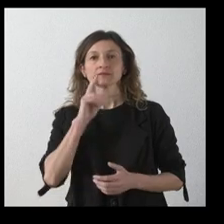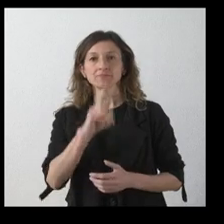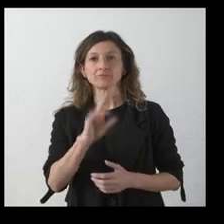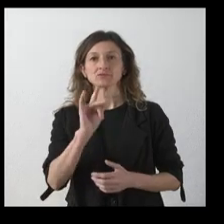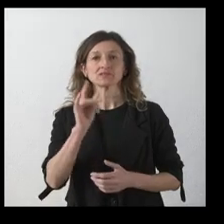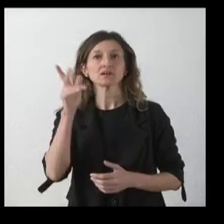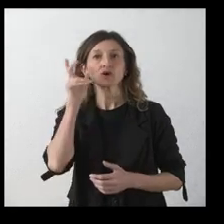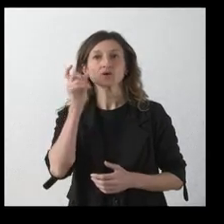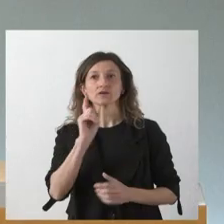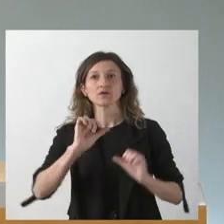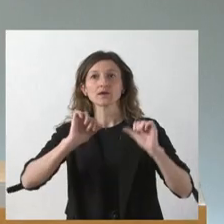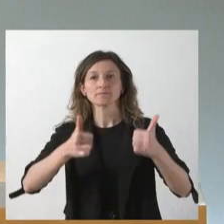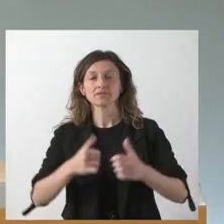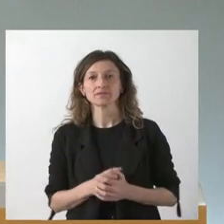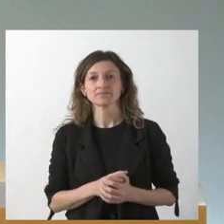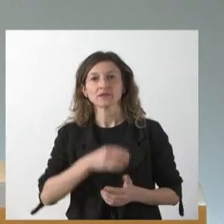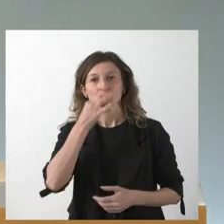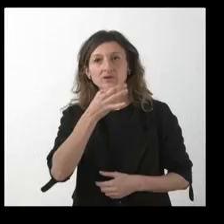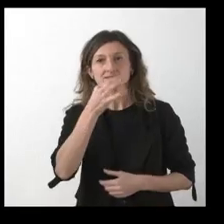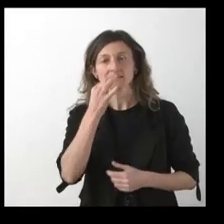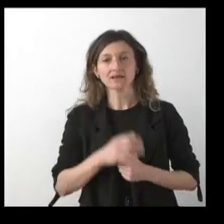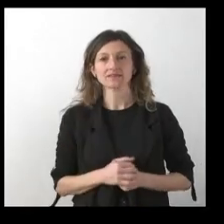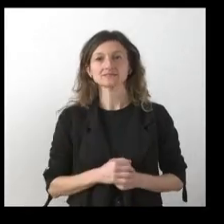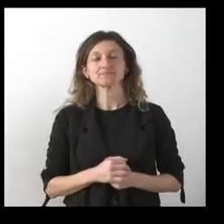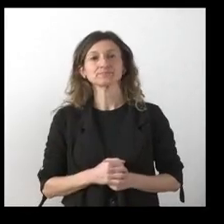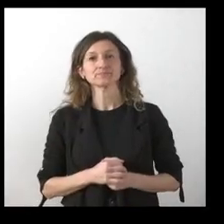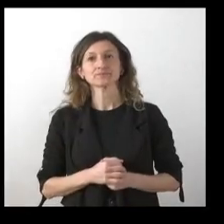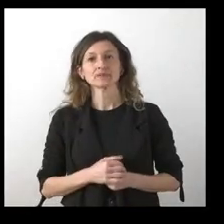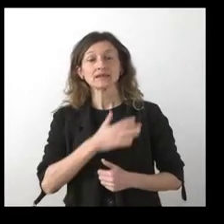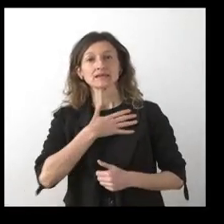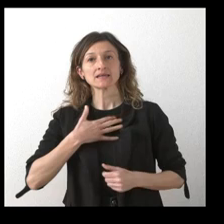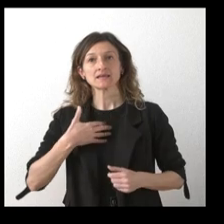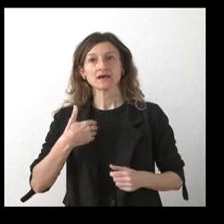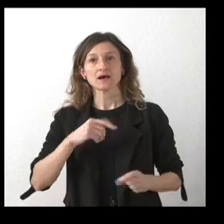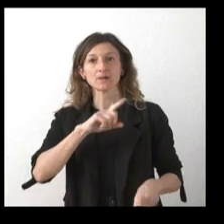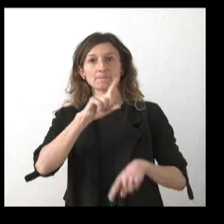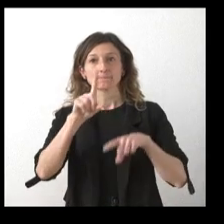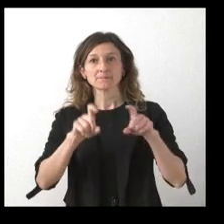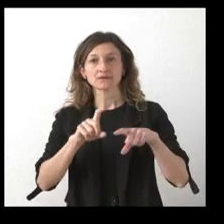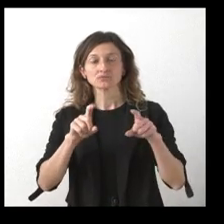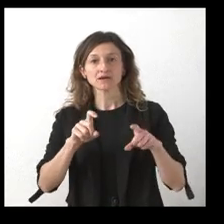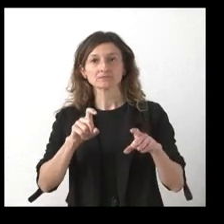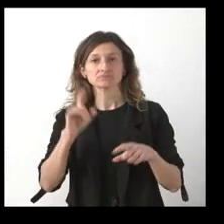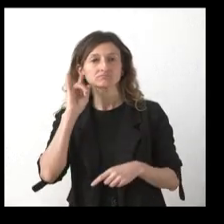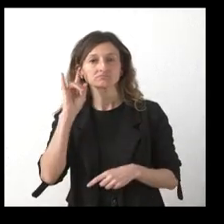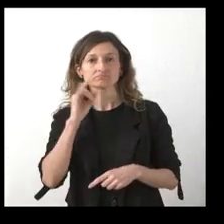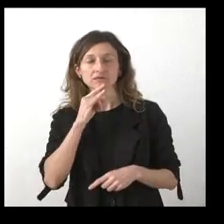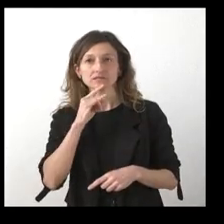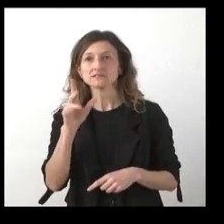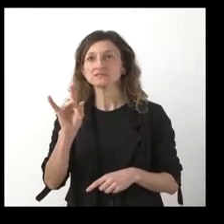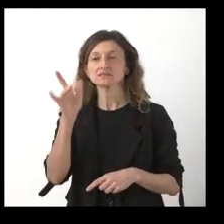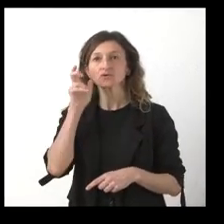Iciar, adelante. Buenas tardes. Quería preguntar… ¿Hola? Sí, sí, oímos.